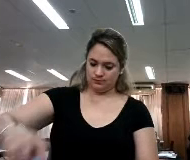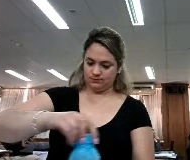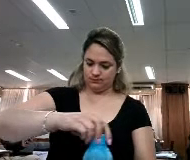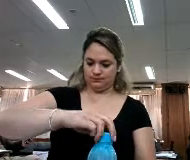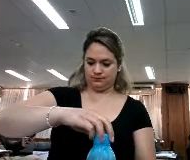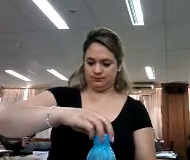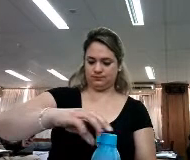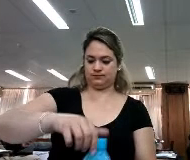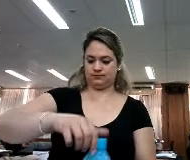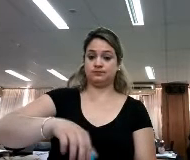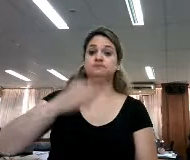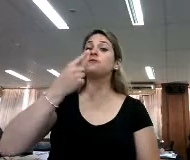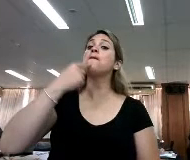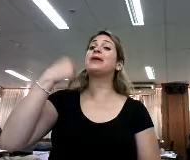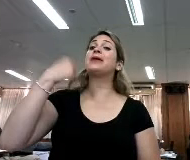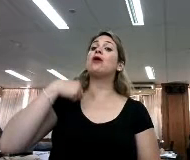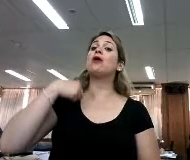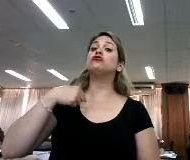¿Alguna pregunta?